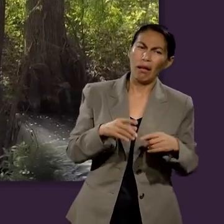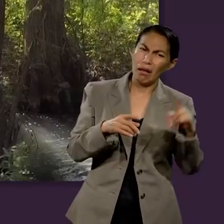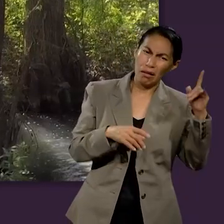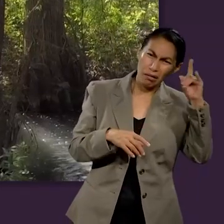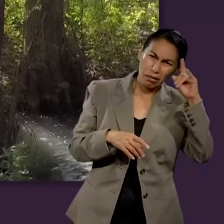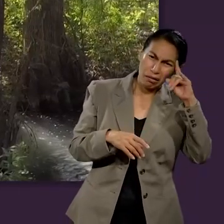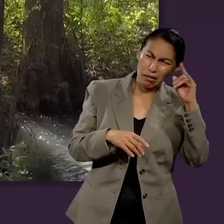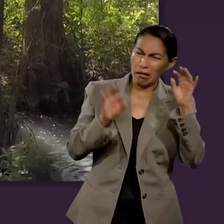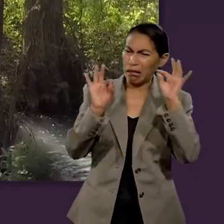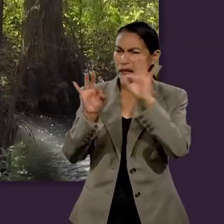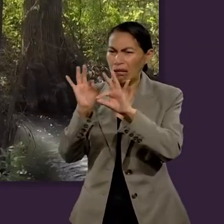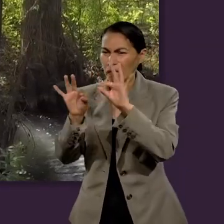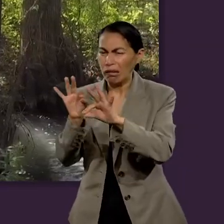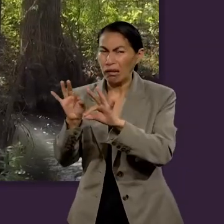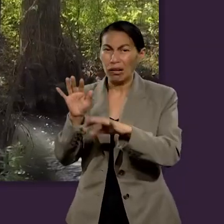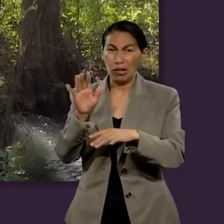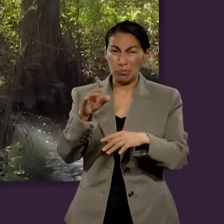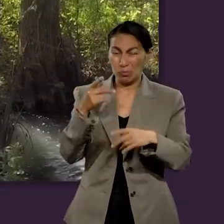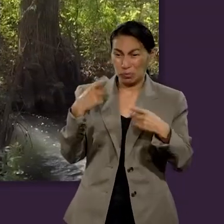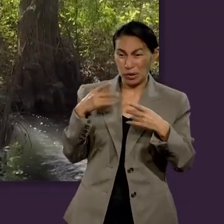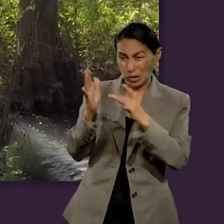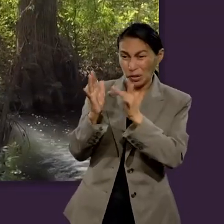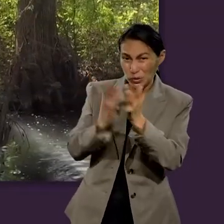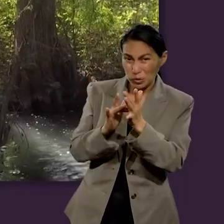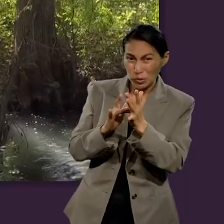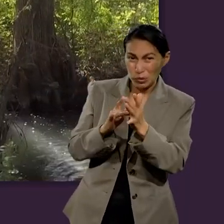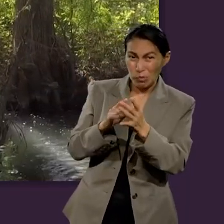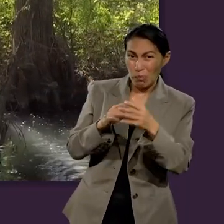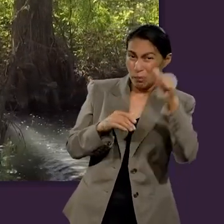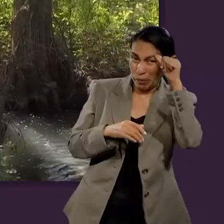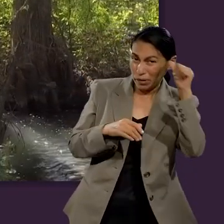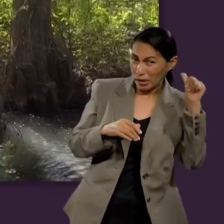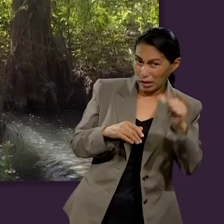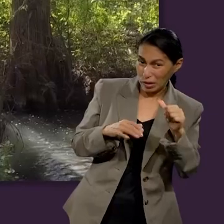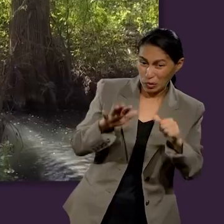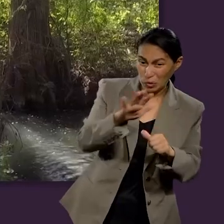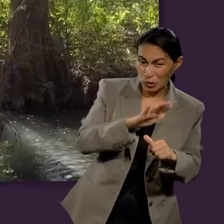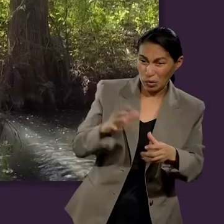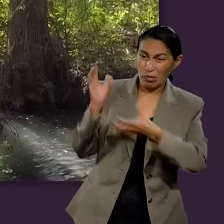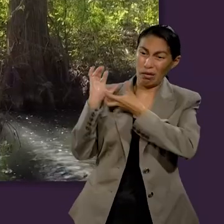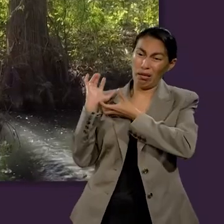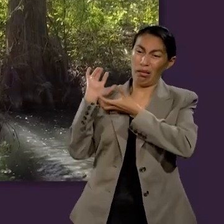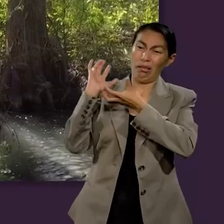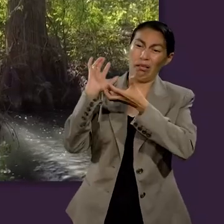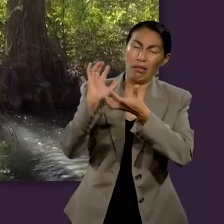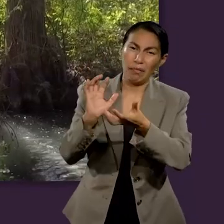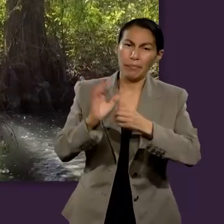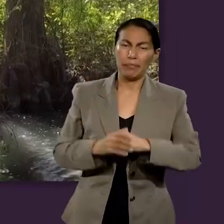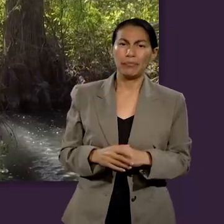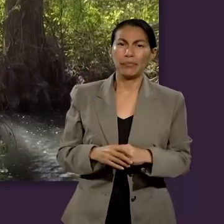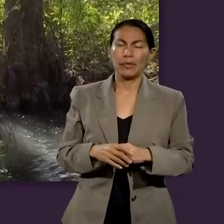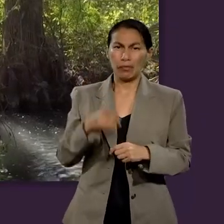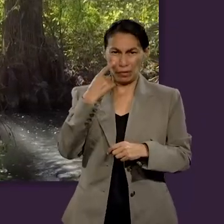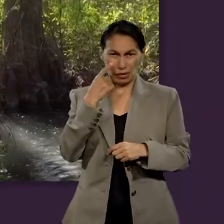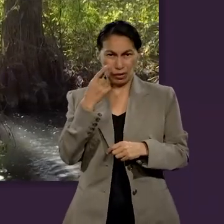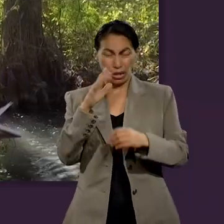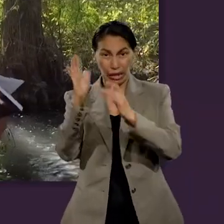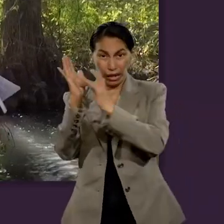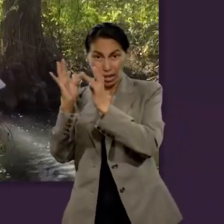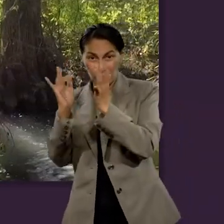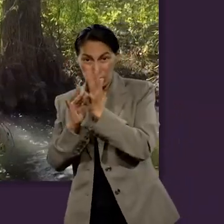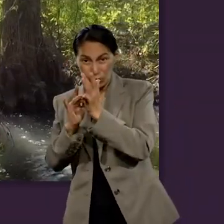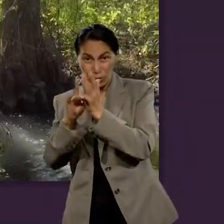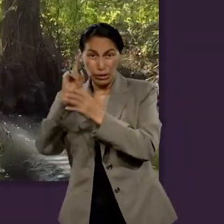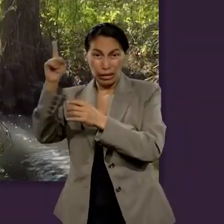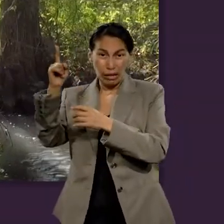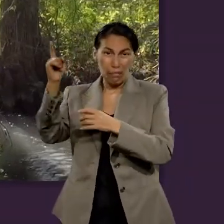los pecados del mundo son puestos sobre Él. Me llama la atención que el apóstol dice aquí, no dice, le puso el pecado, sino que lo hizo pecado. O sea,